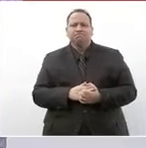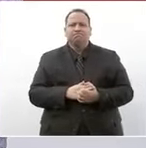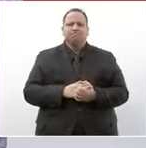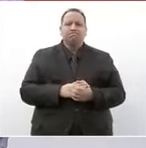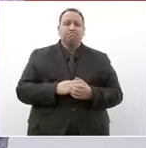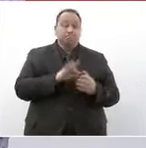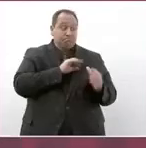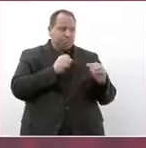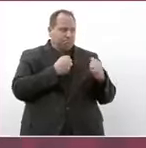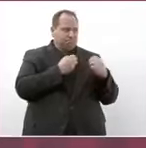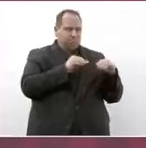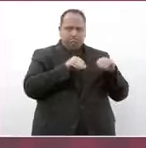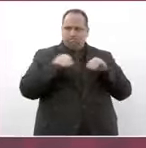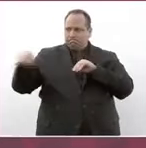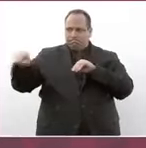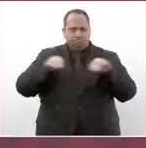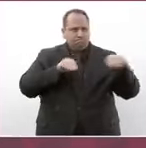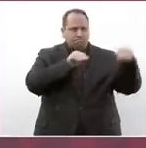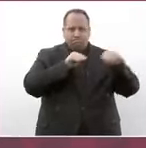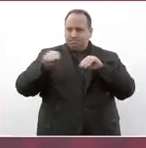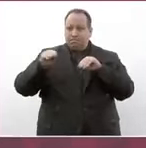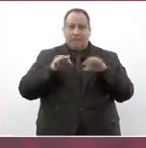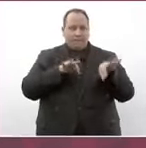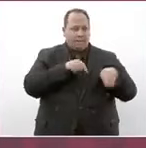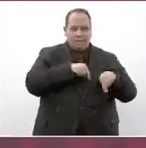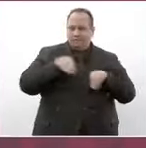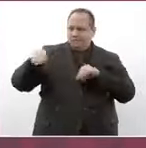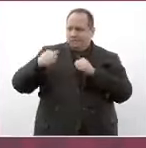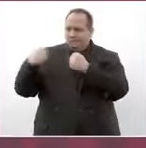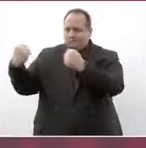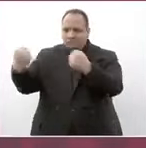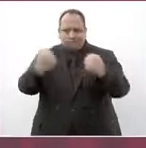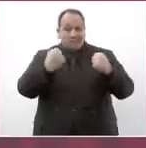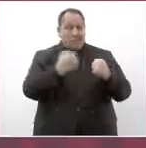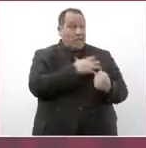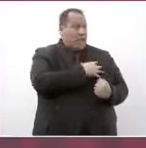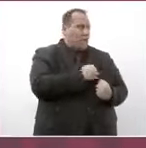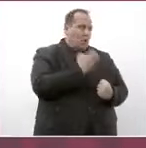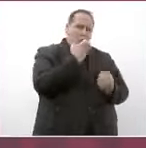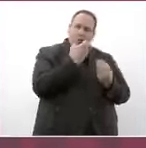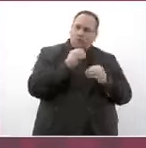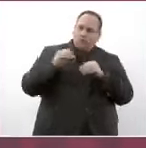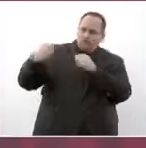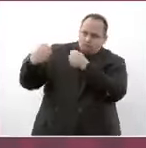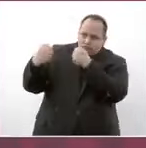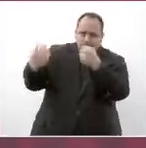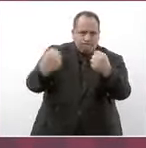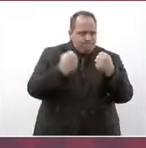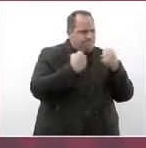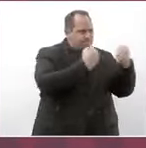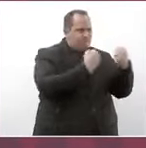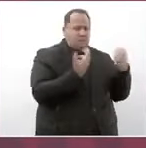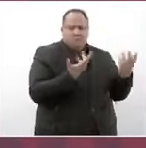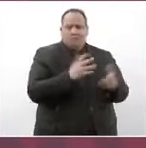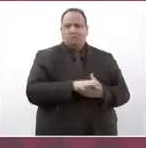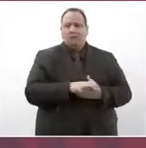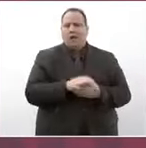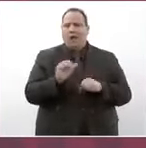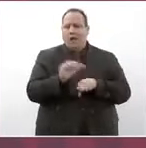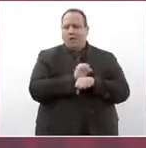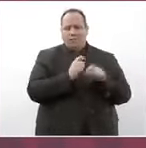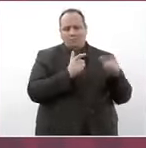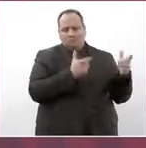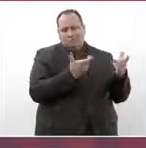trasladarse a su trabajo que puedan llevar a sus hijos a la escuela en un